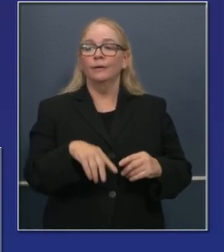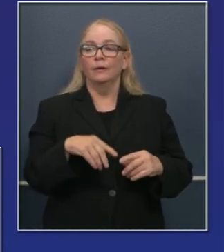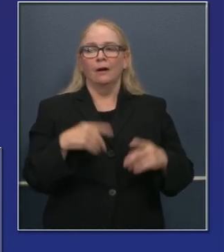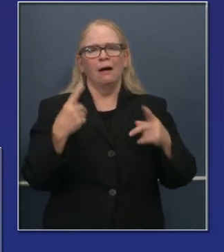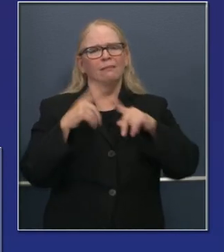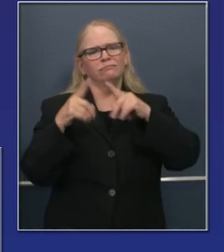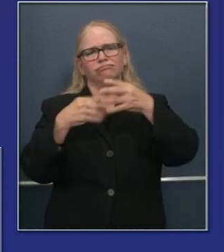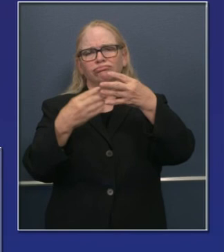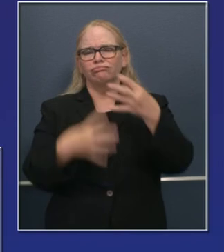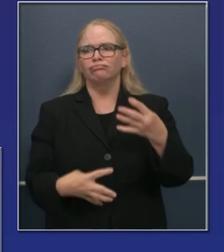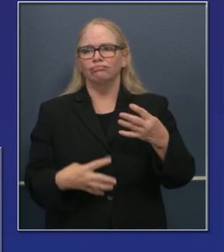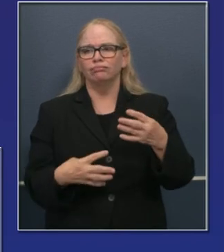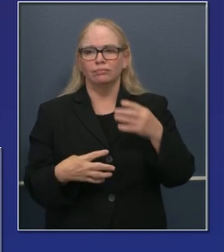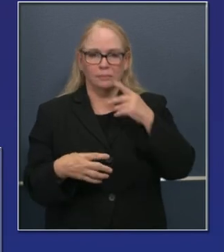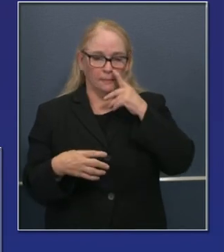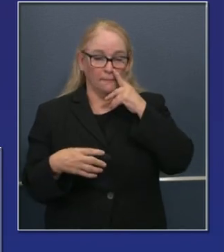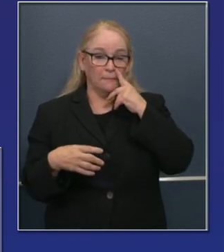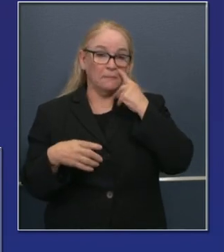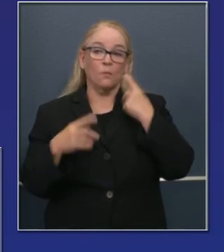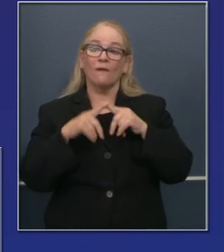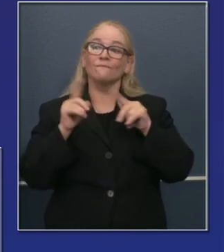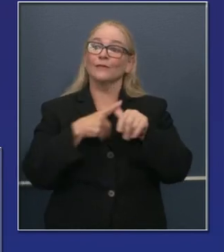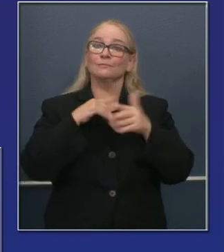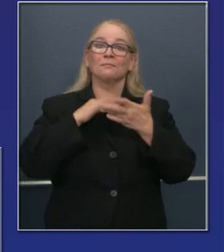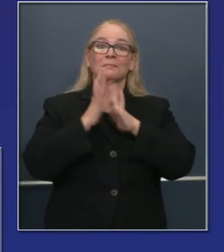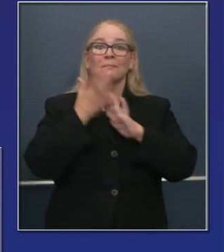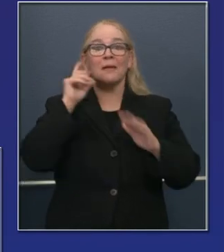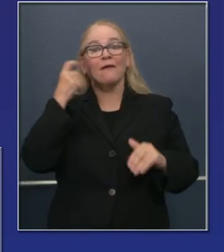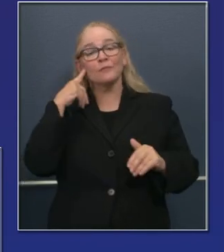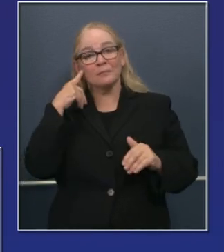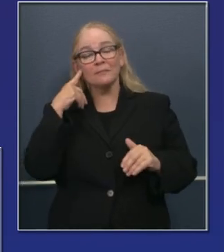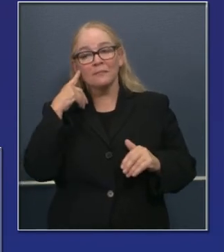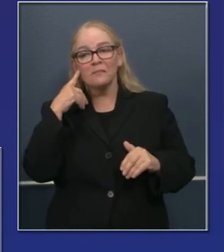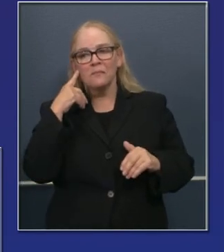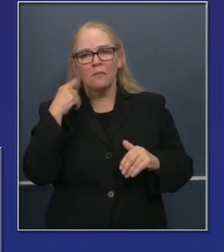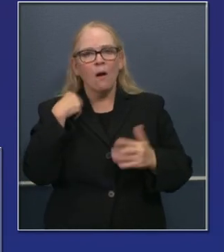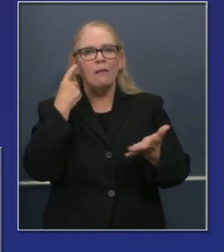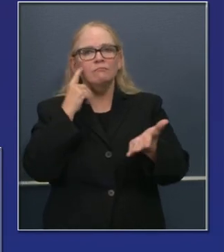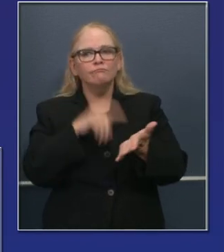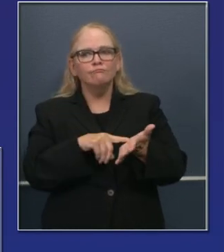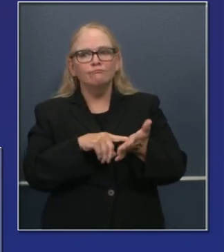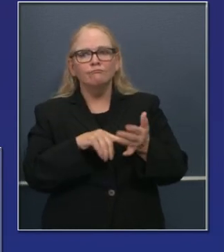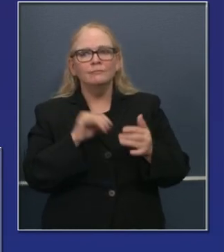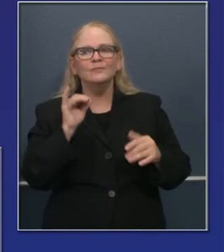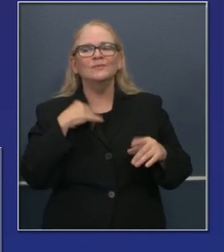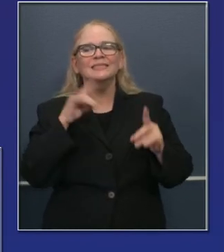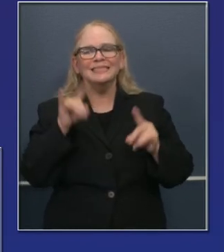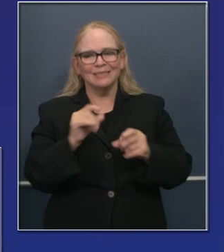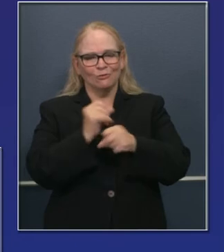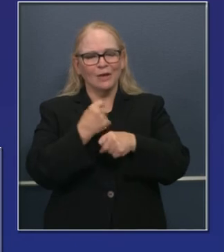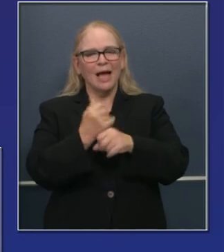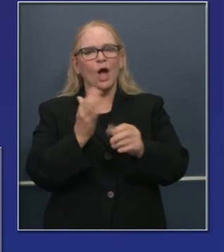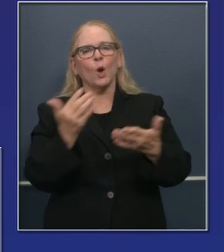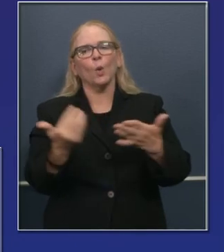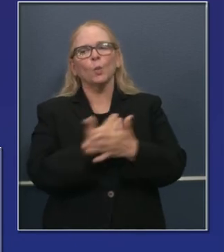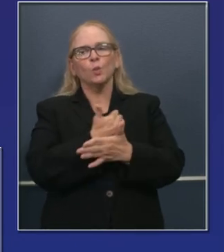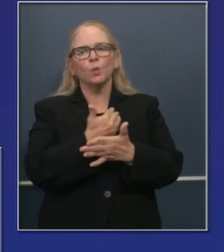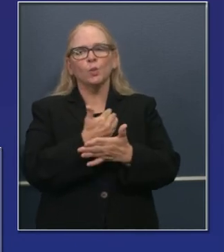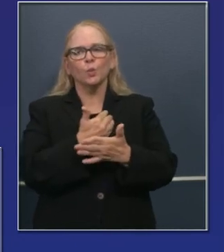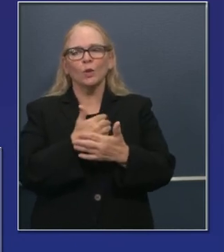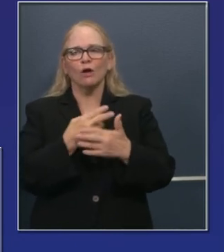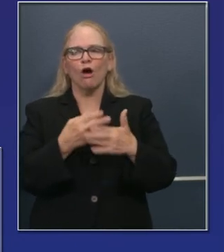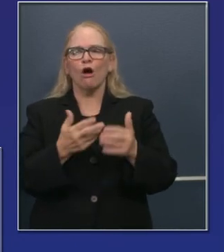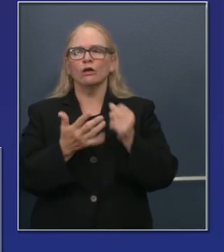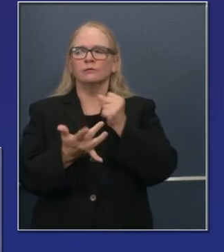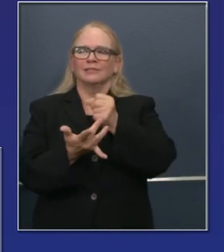visitar a los recursos de su gobierno. La semana pasada hablamos de la creación de una oficina de